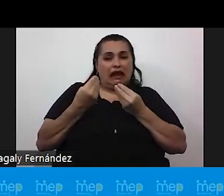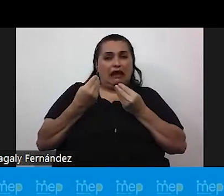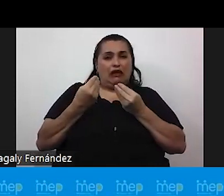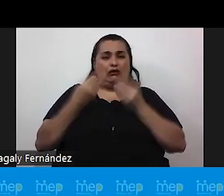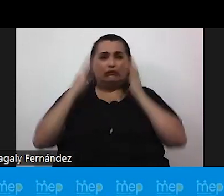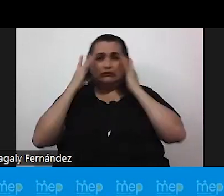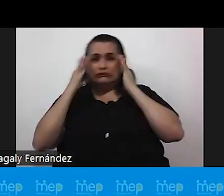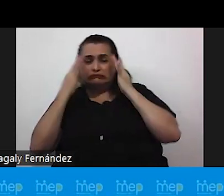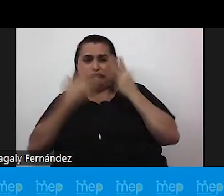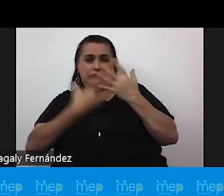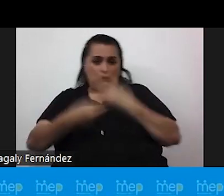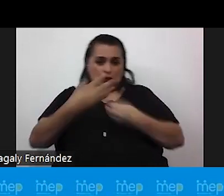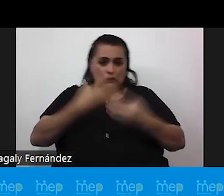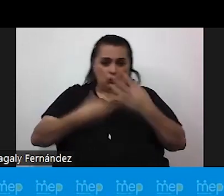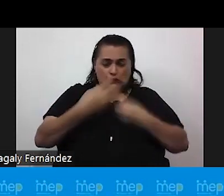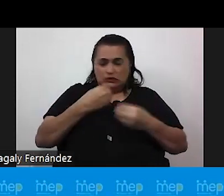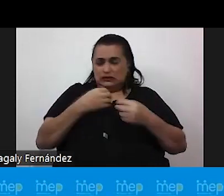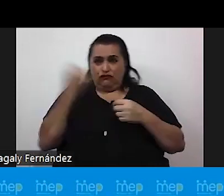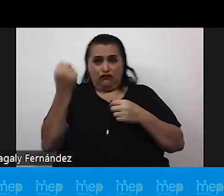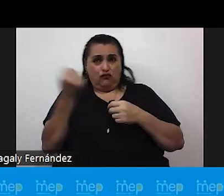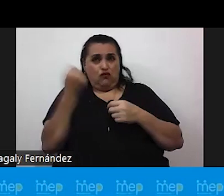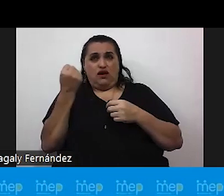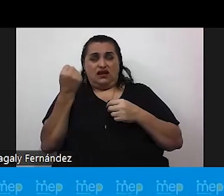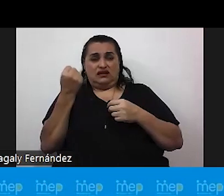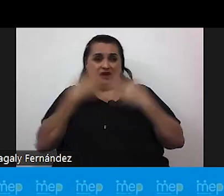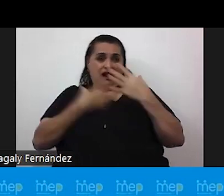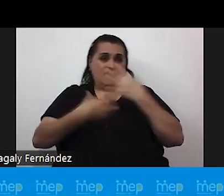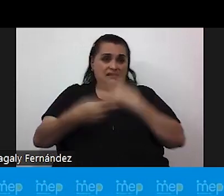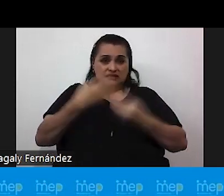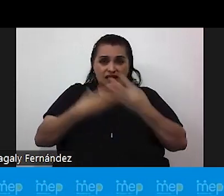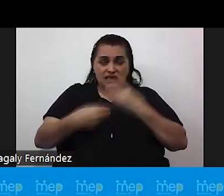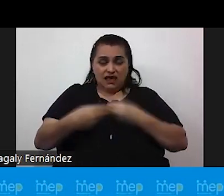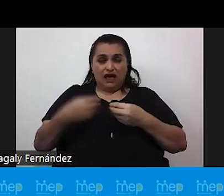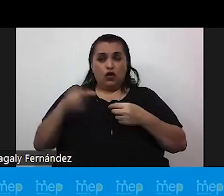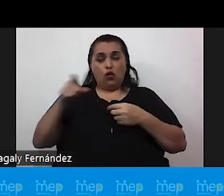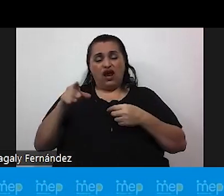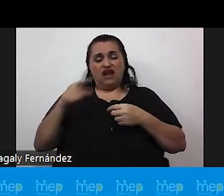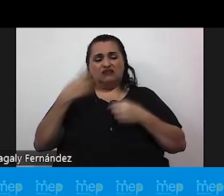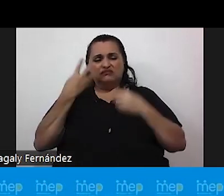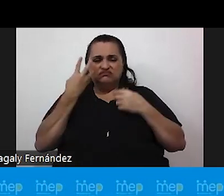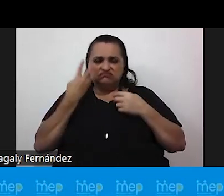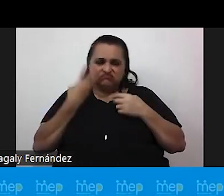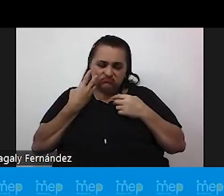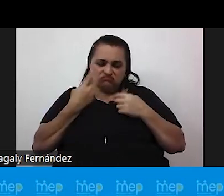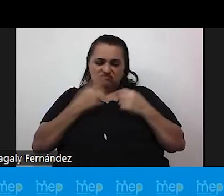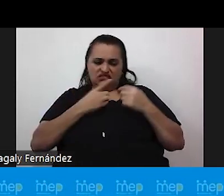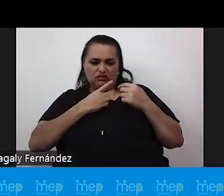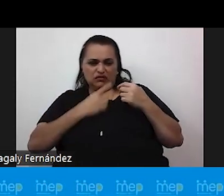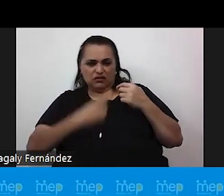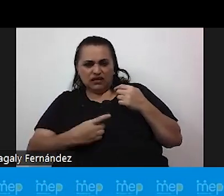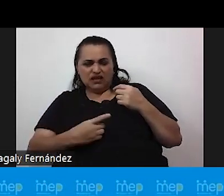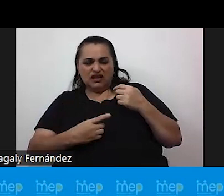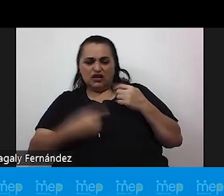a preocupaciones excesivas conocidas como ansiedad o estados de ánimo de caídos mediante